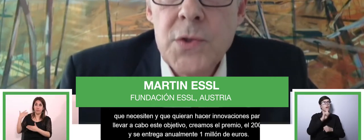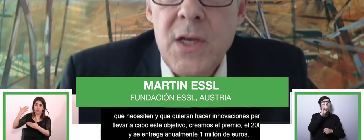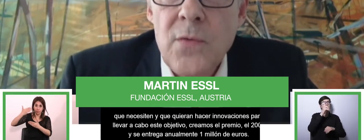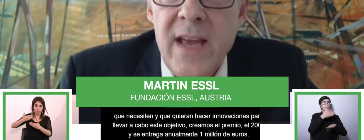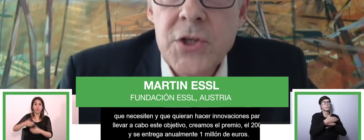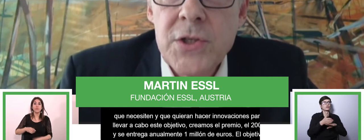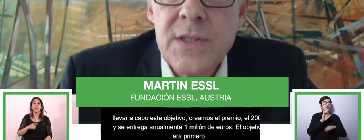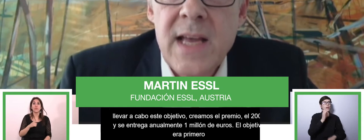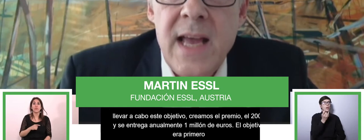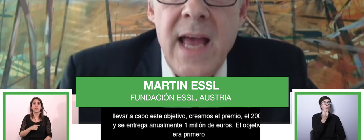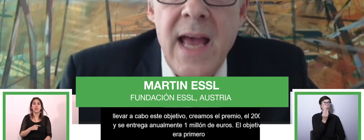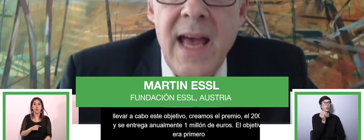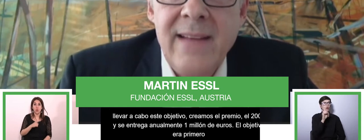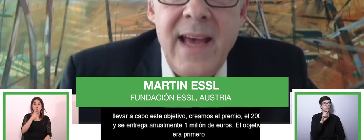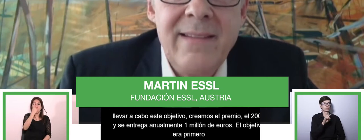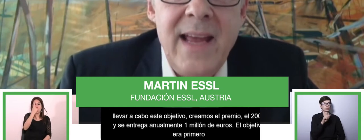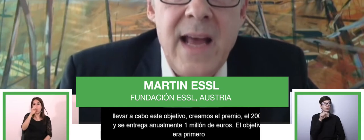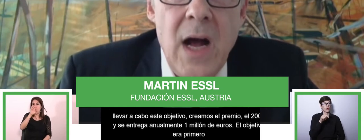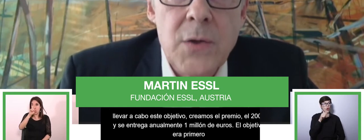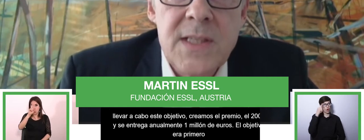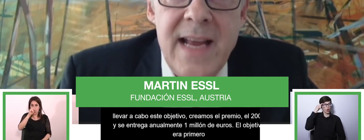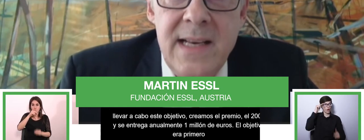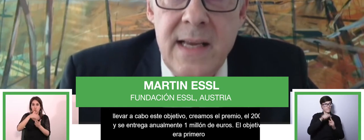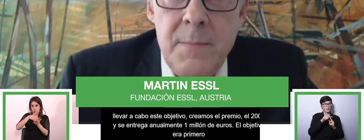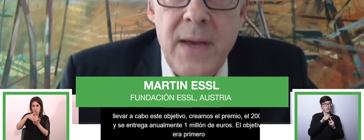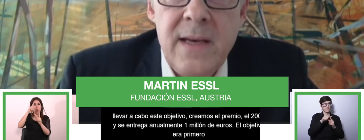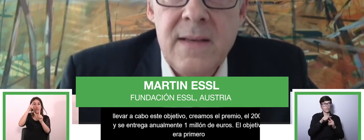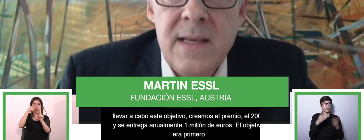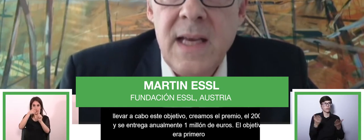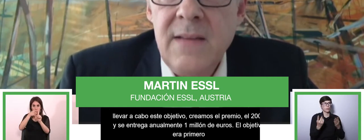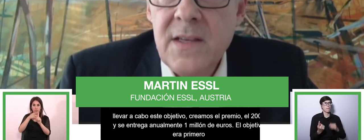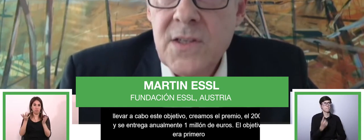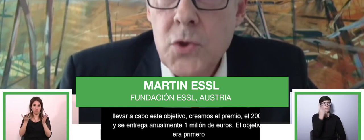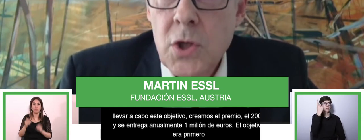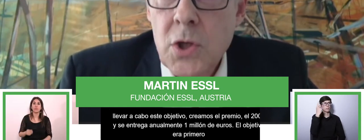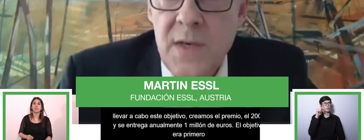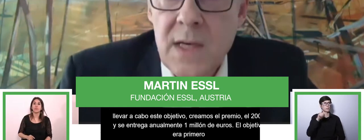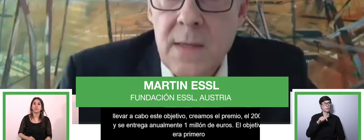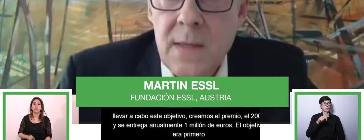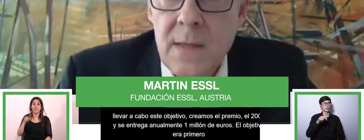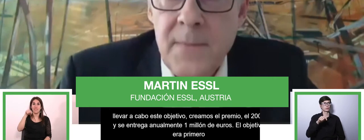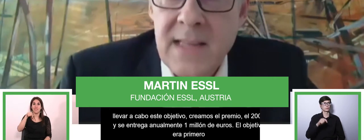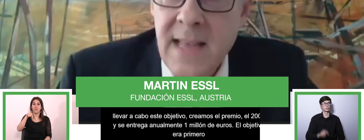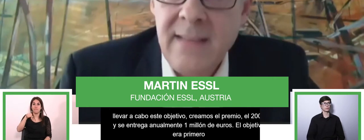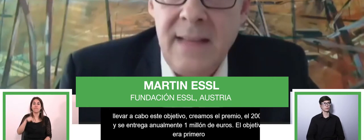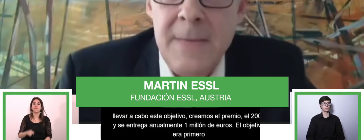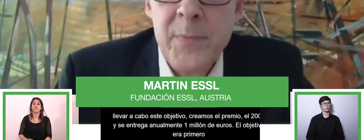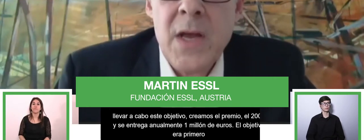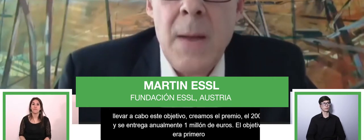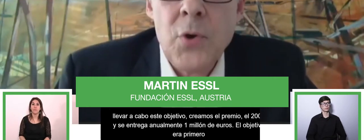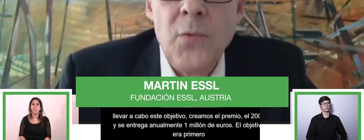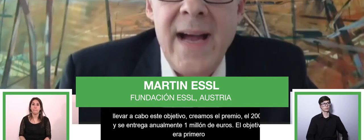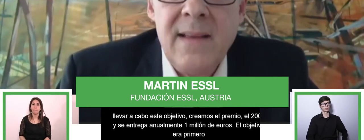whose innovations had had an outstanding impact in the social sphere. And secondly,